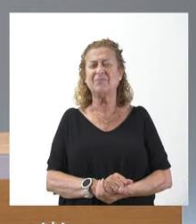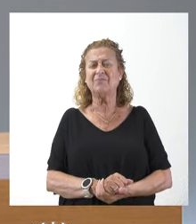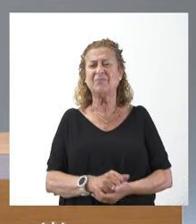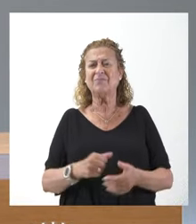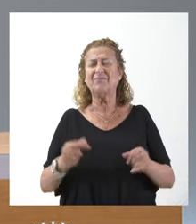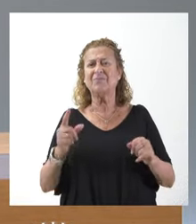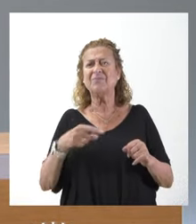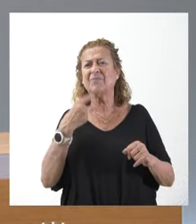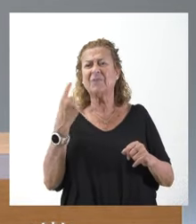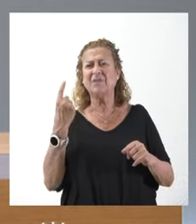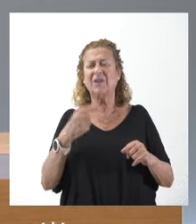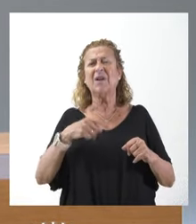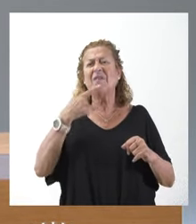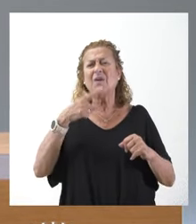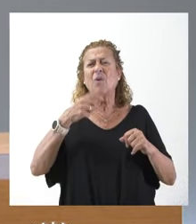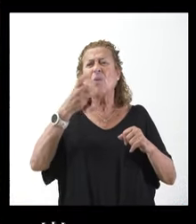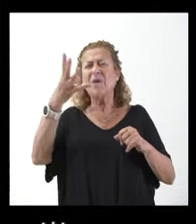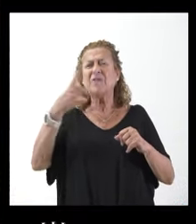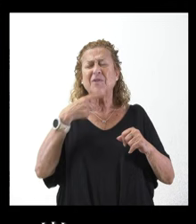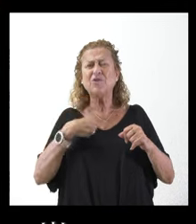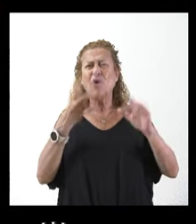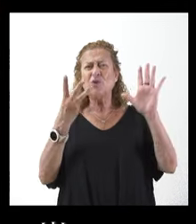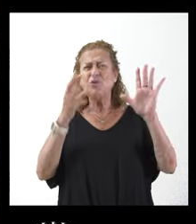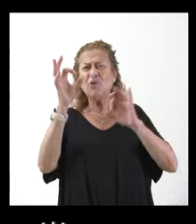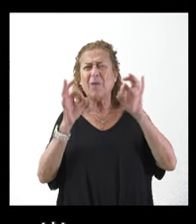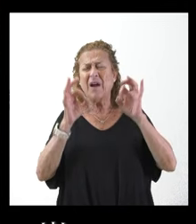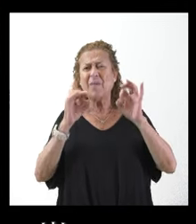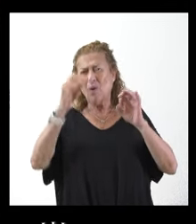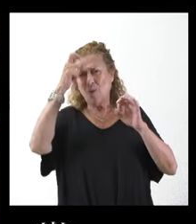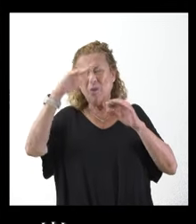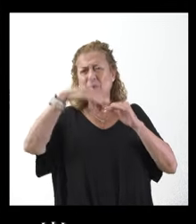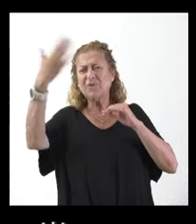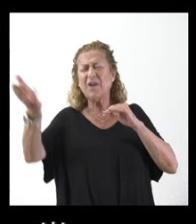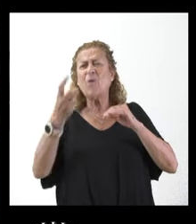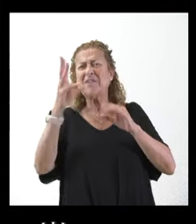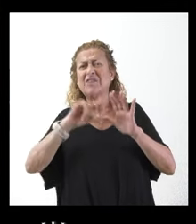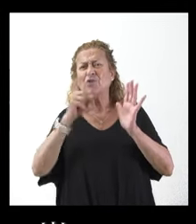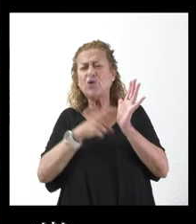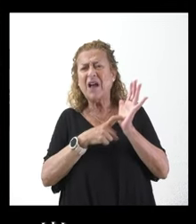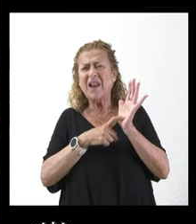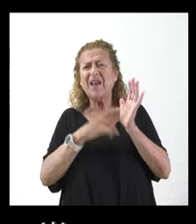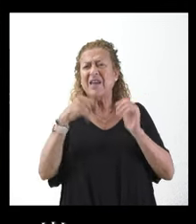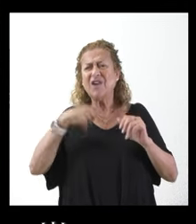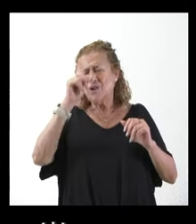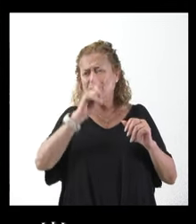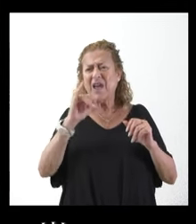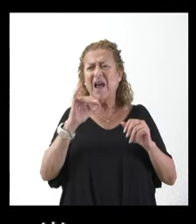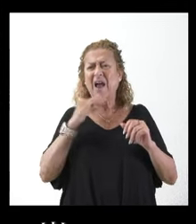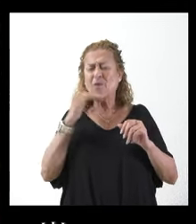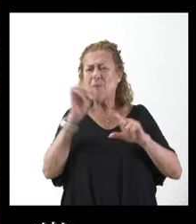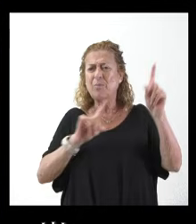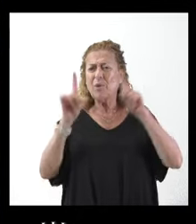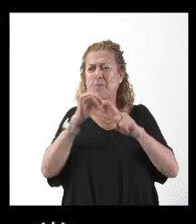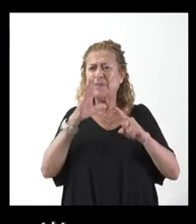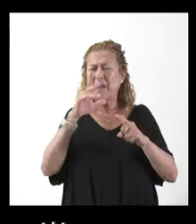ultraperiféricas, no sé cuántas son. Ha dicho un ocho y pico que saldrían a… ¿cuántas son en total? Y no sé si es que hay problemas para cubrir ese